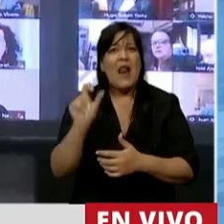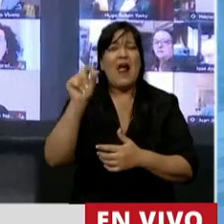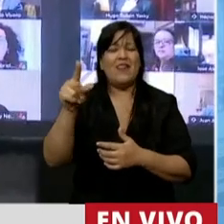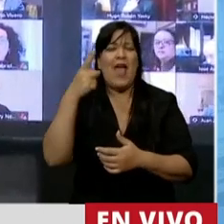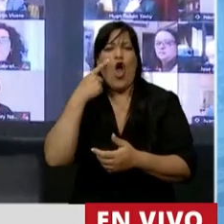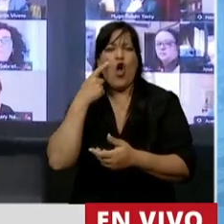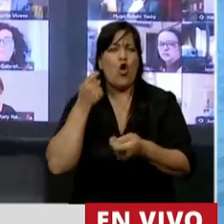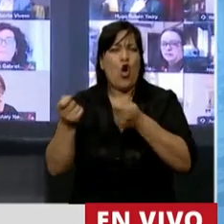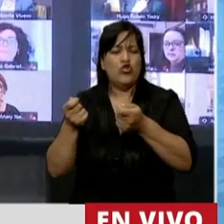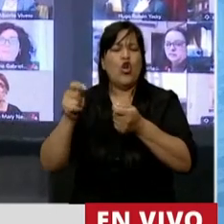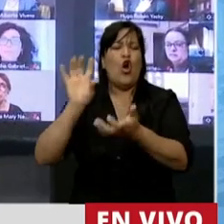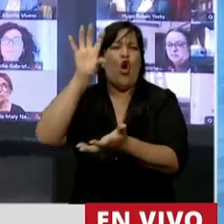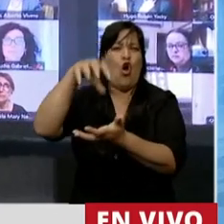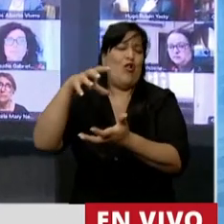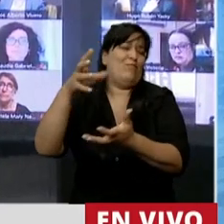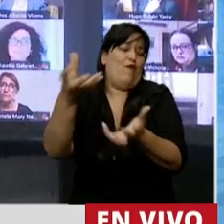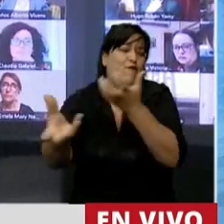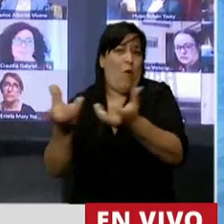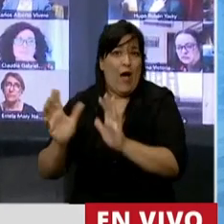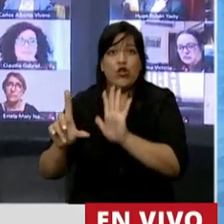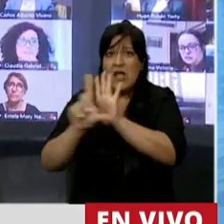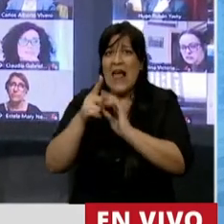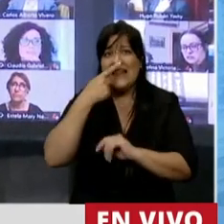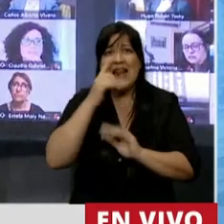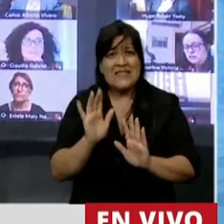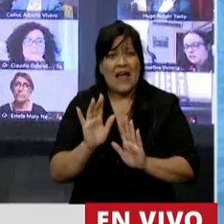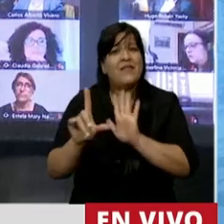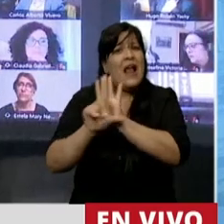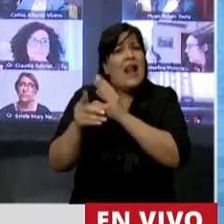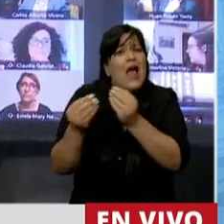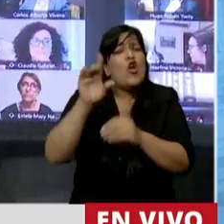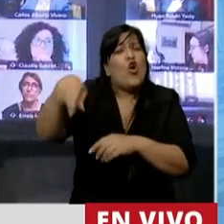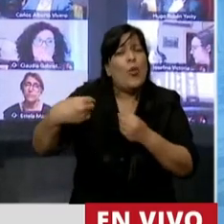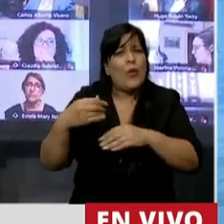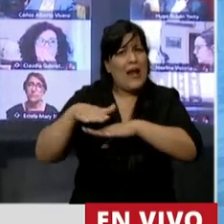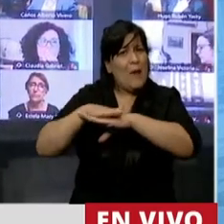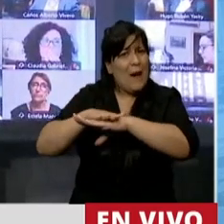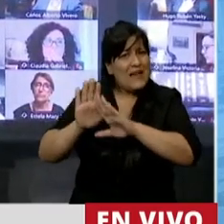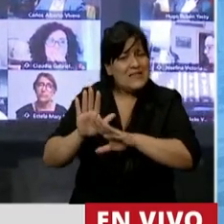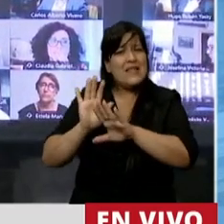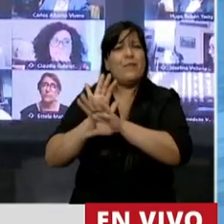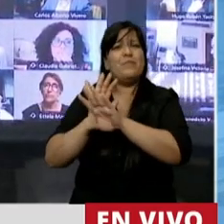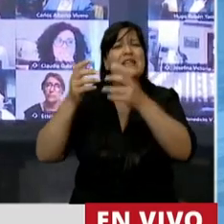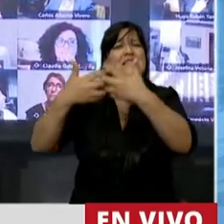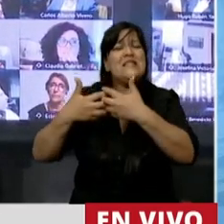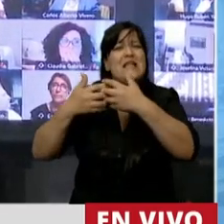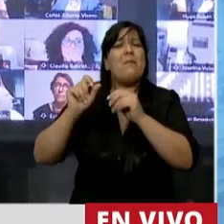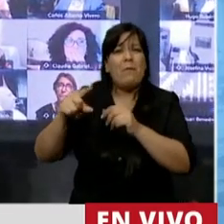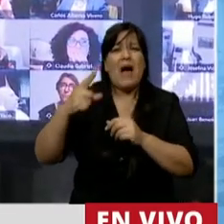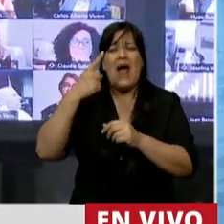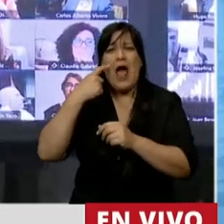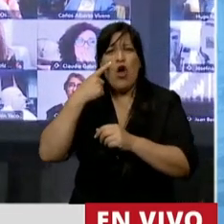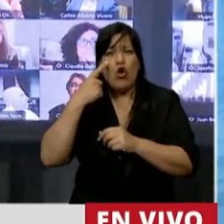Esta ley es muy interesante, Presidente, porque es una ley que se hace sobre la base de un sistema de manejo del fuego